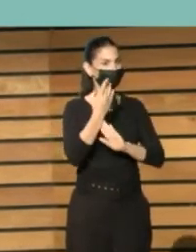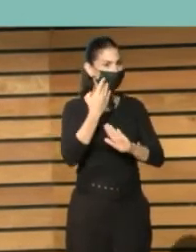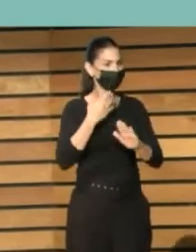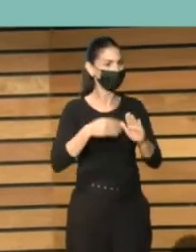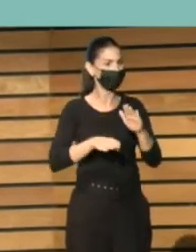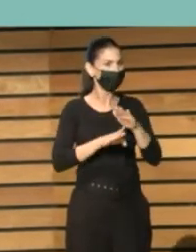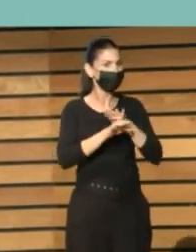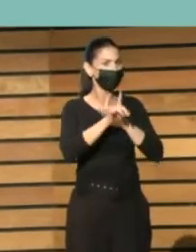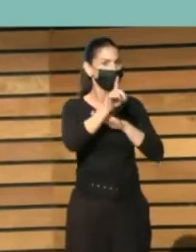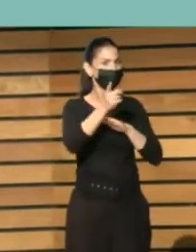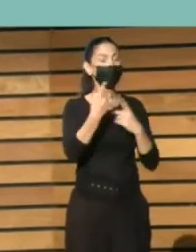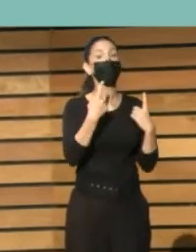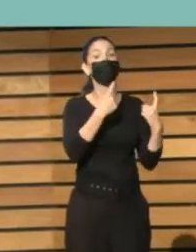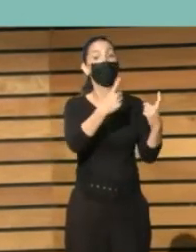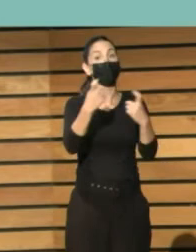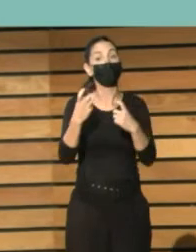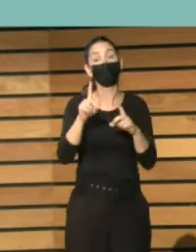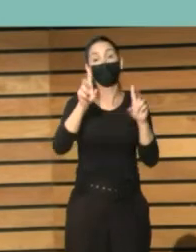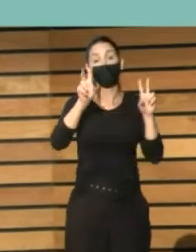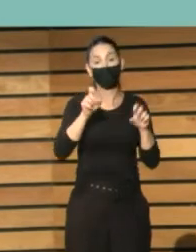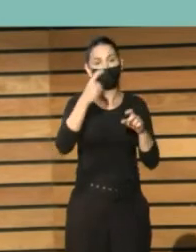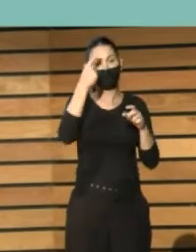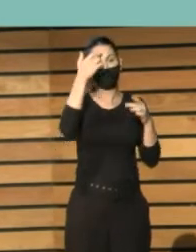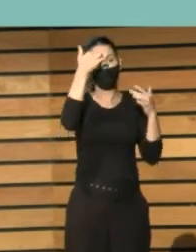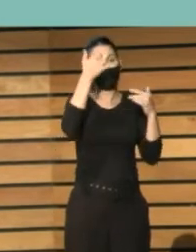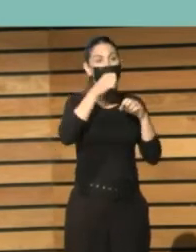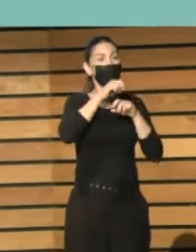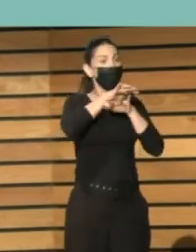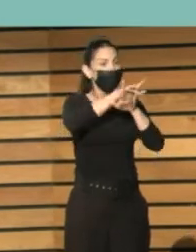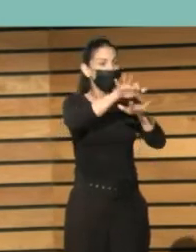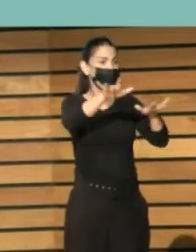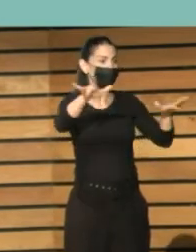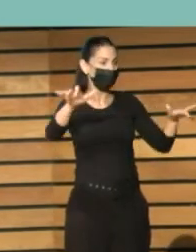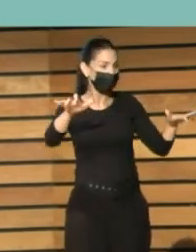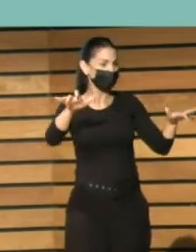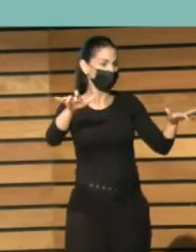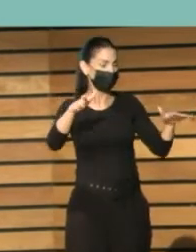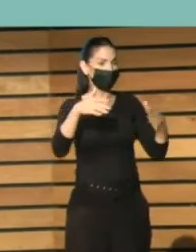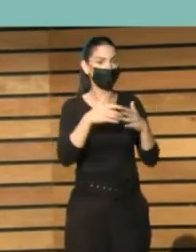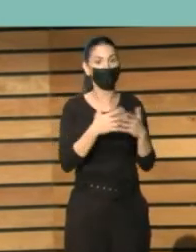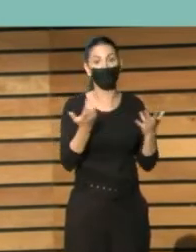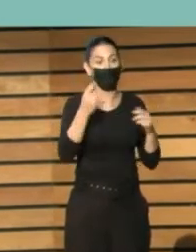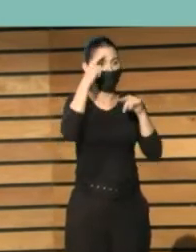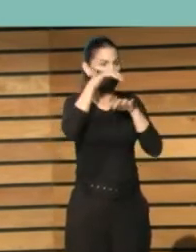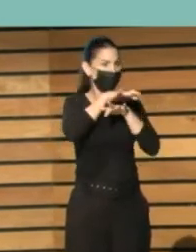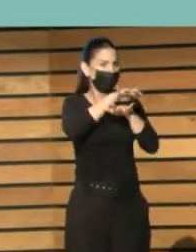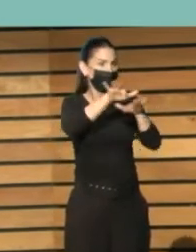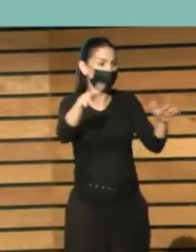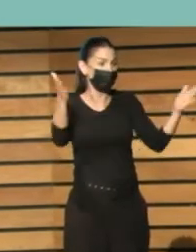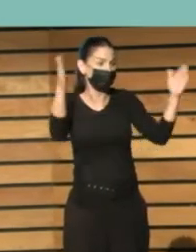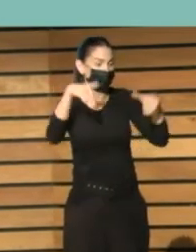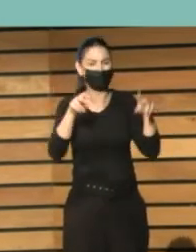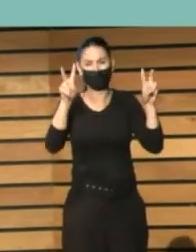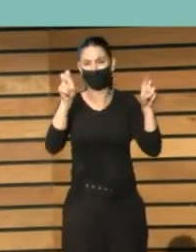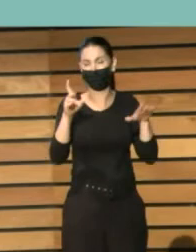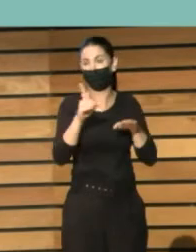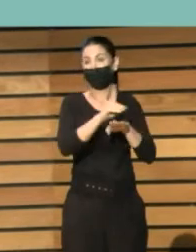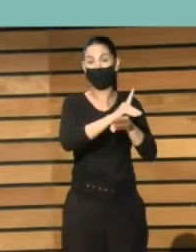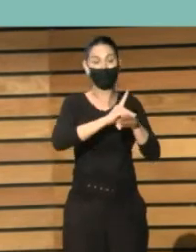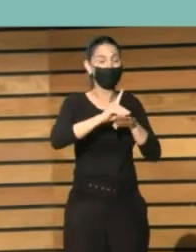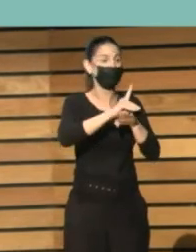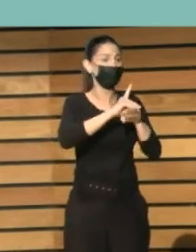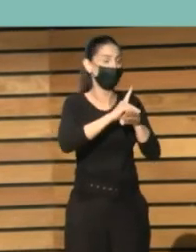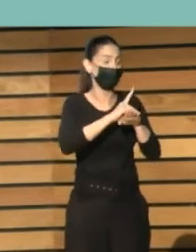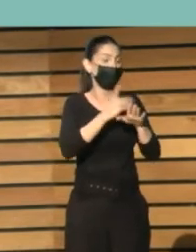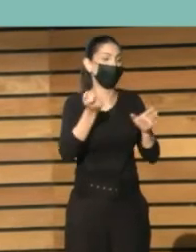necesitará tener un sistema de difusión y un sistema de preservación, porque si no tiene un sistema de difusión, pues estas digitalizaciones, como ha